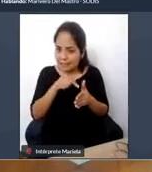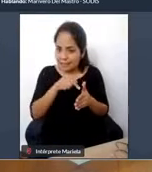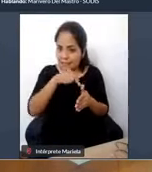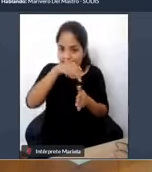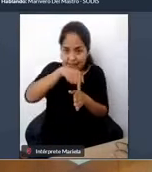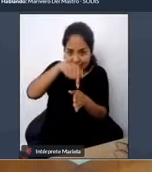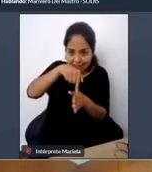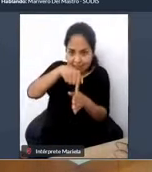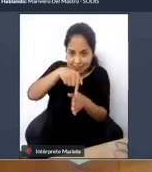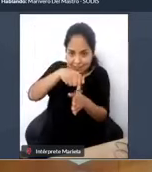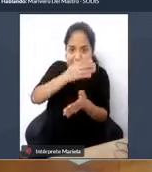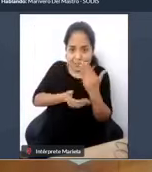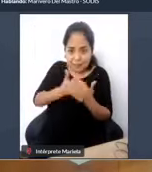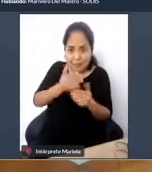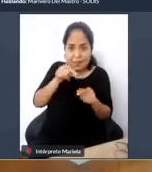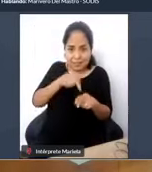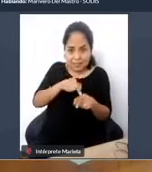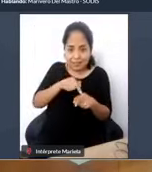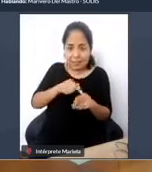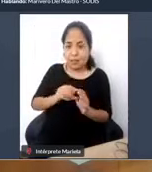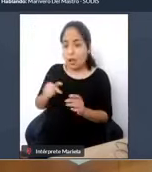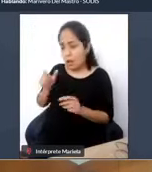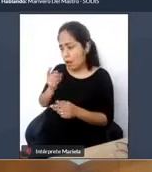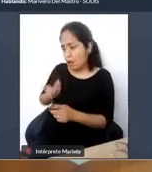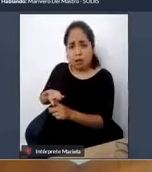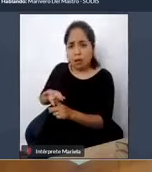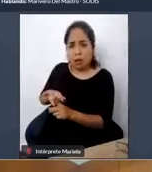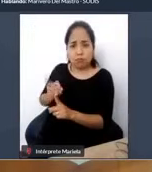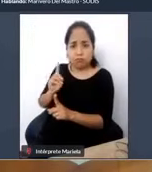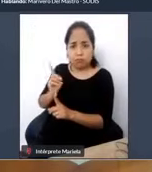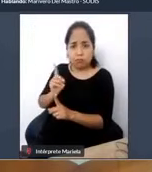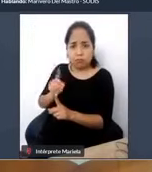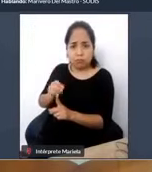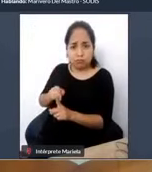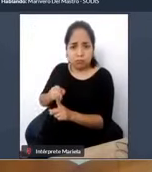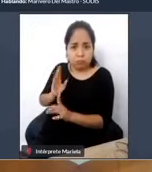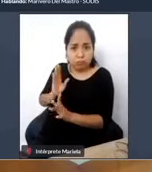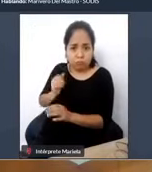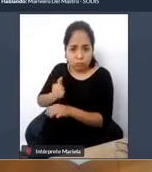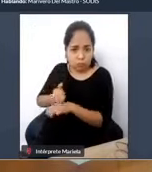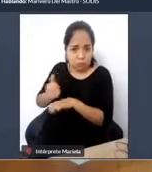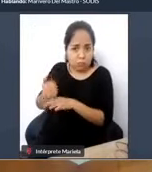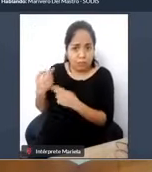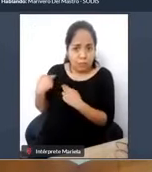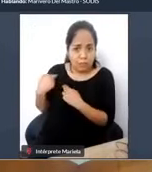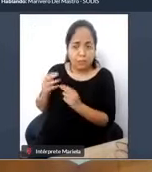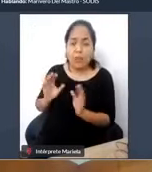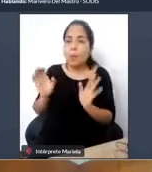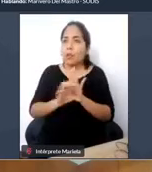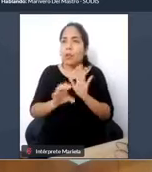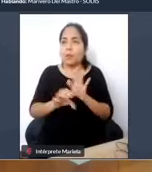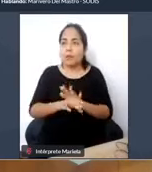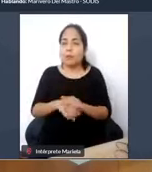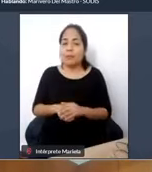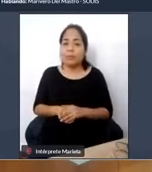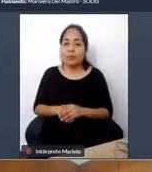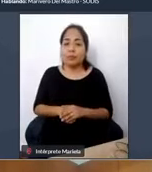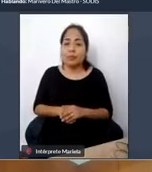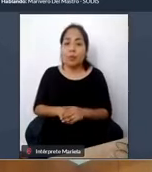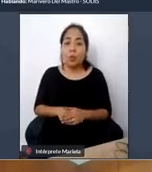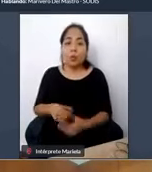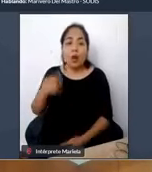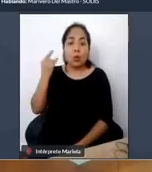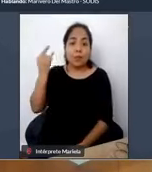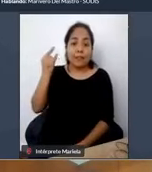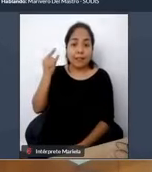Pongamos otro ejemplo, por ejemplo, si voy a una universidad en la que existe, una en Estados Unidos, en Washington, en la